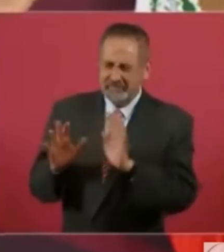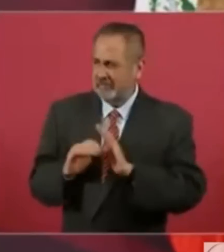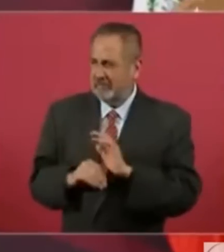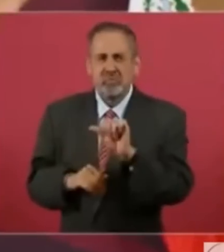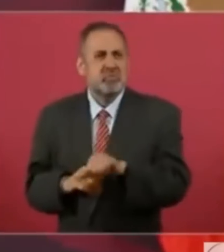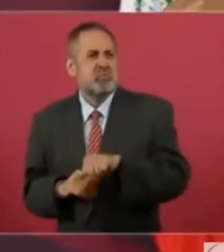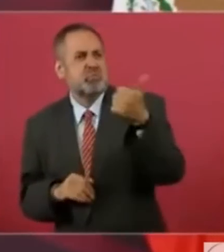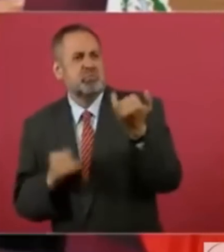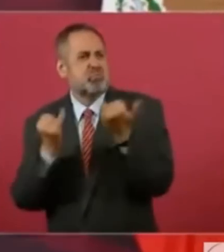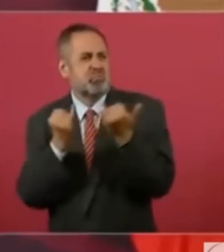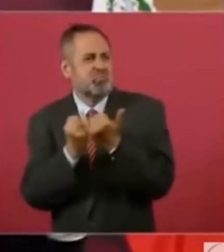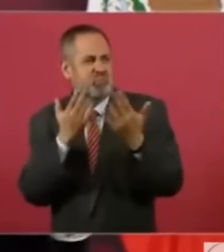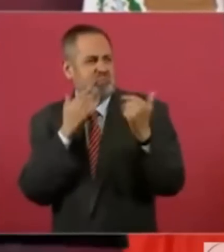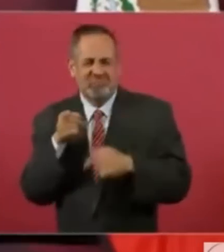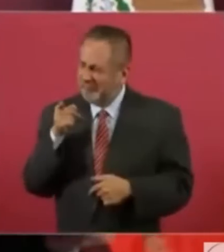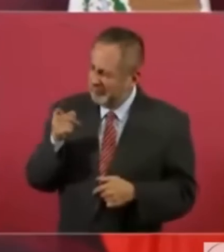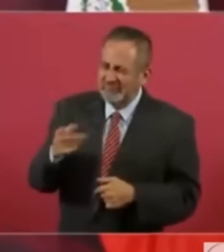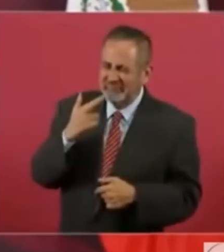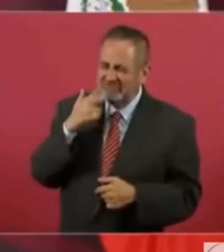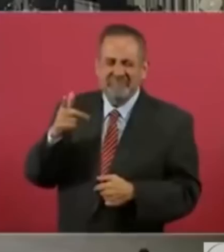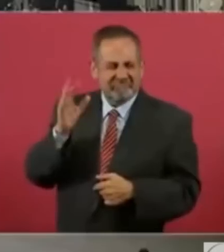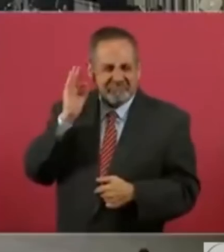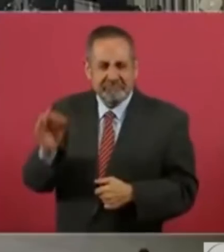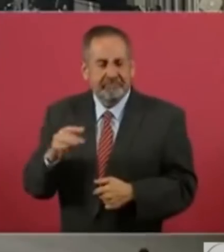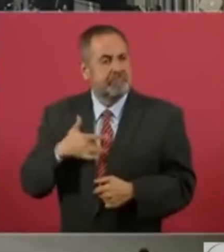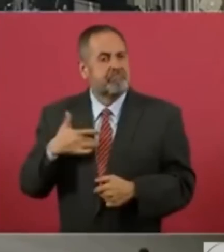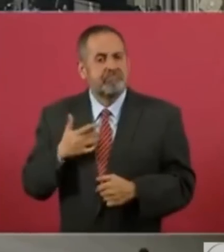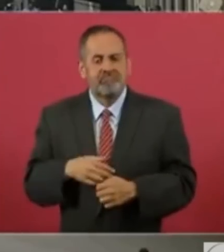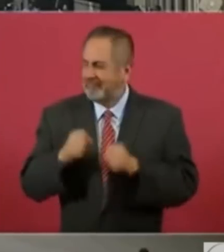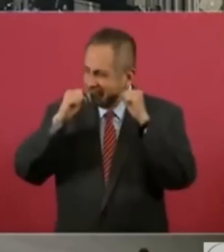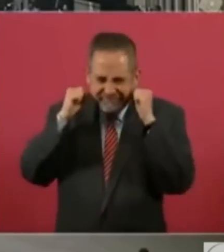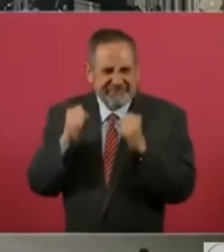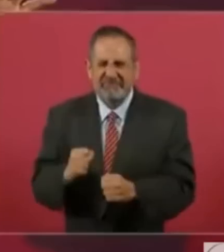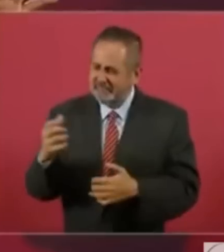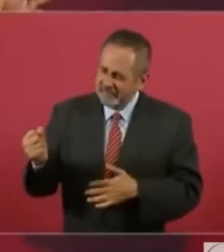había otro, mejor, y dijimos ahora sí.